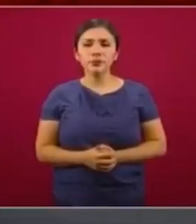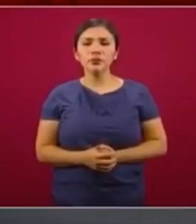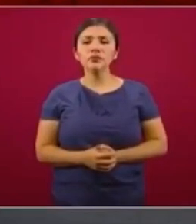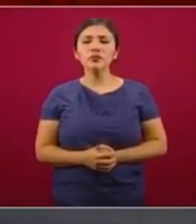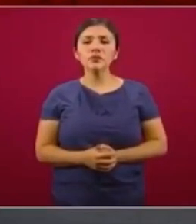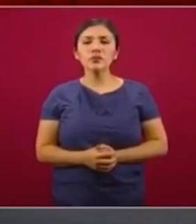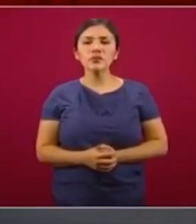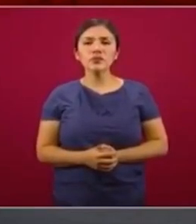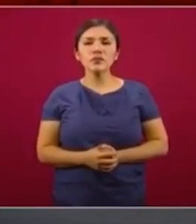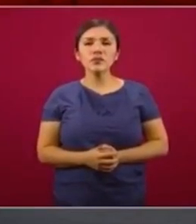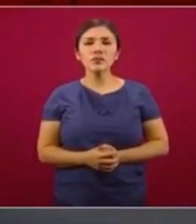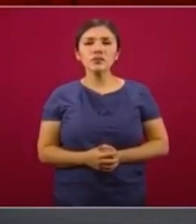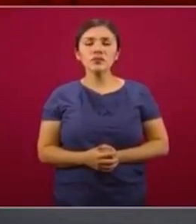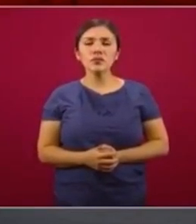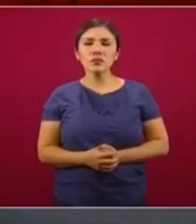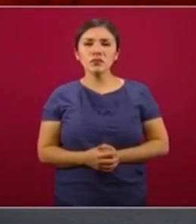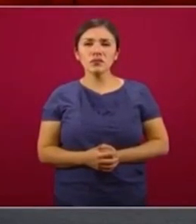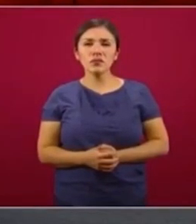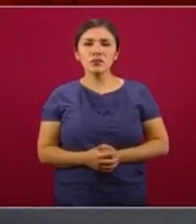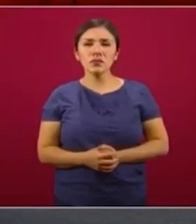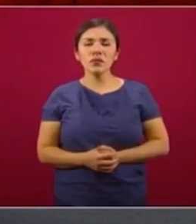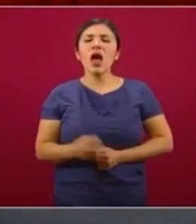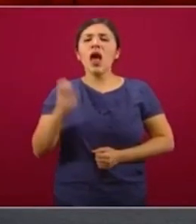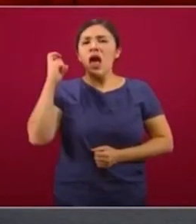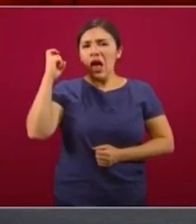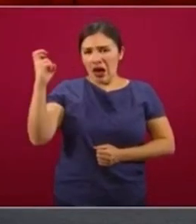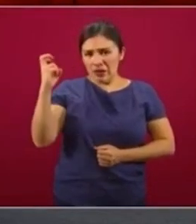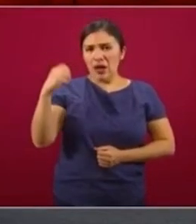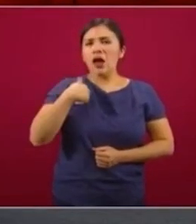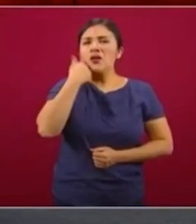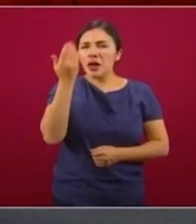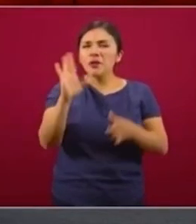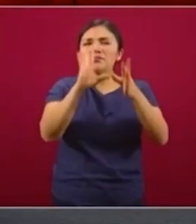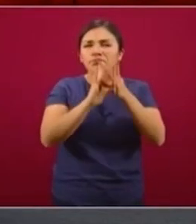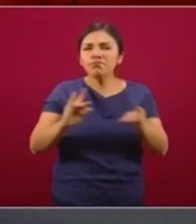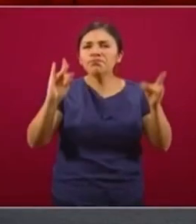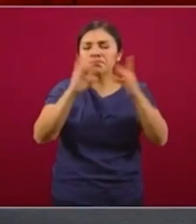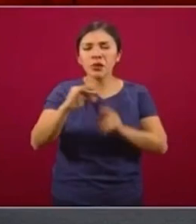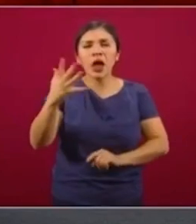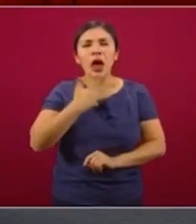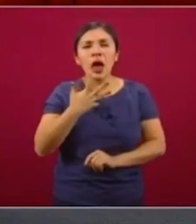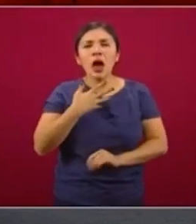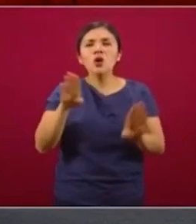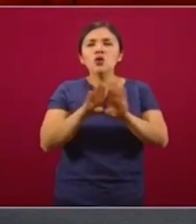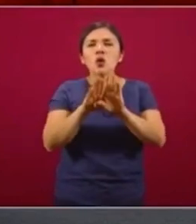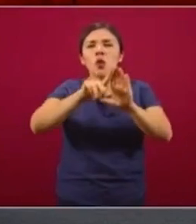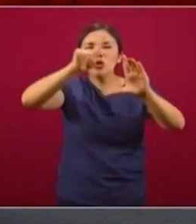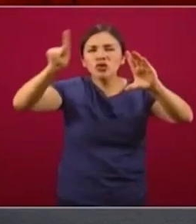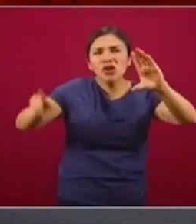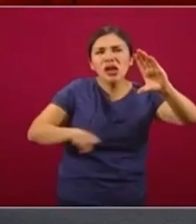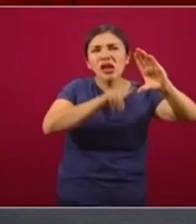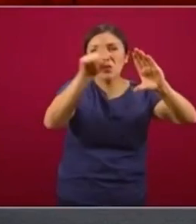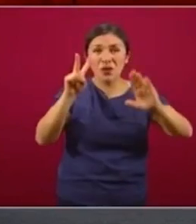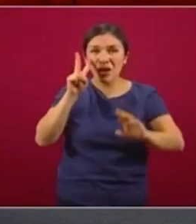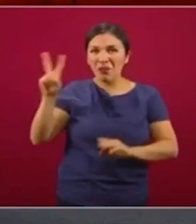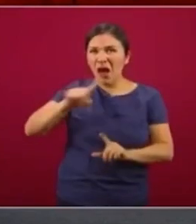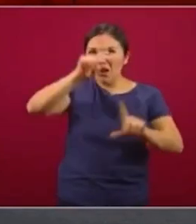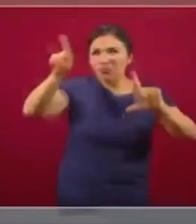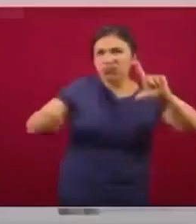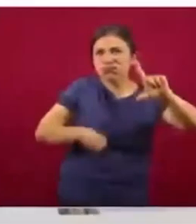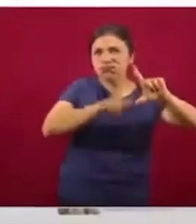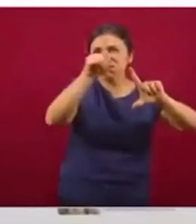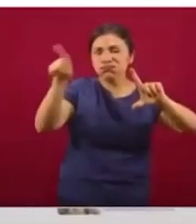Esta es una forma a través de la cual quisiera explicar que existe un círculo virtuoso en todo este programa